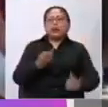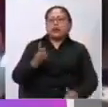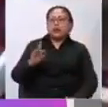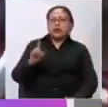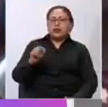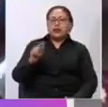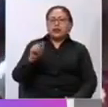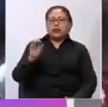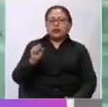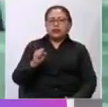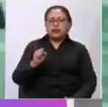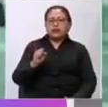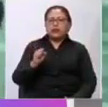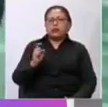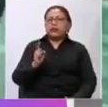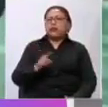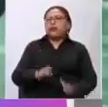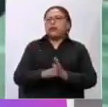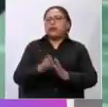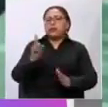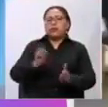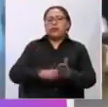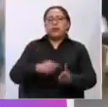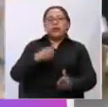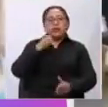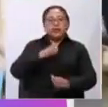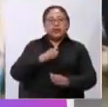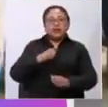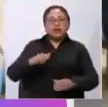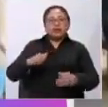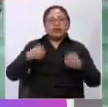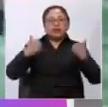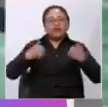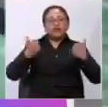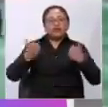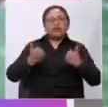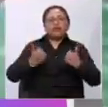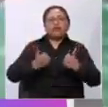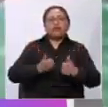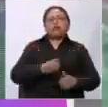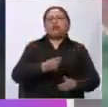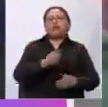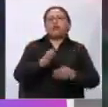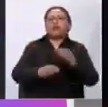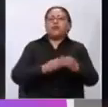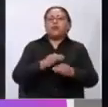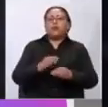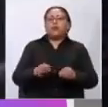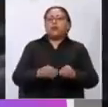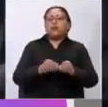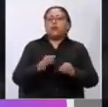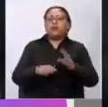número de partos por cada mil niñas es de 15 a 19 años, en el mundo es de 41